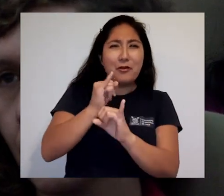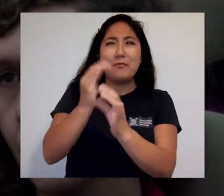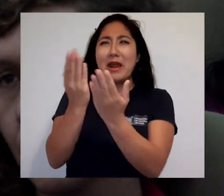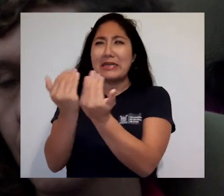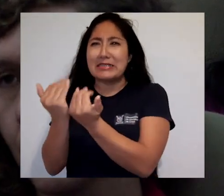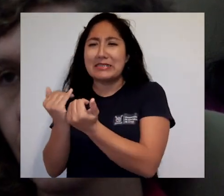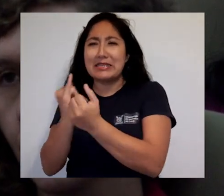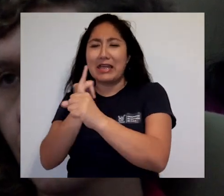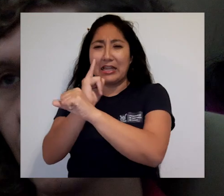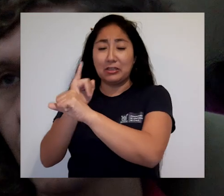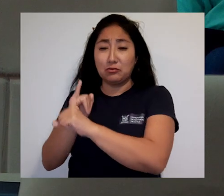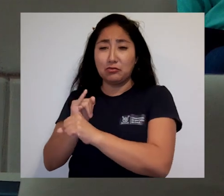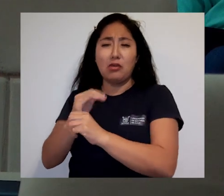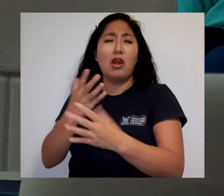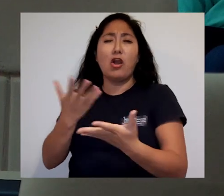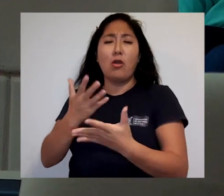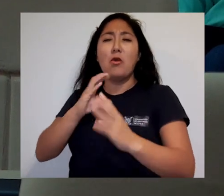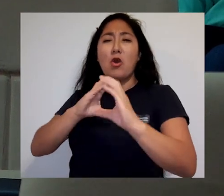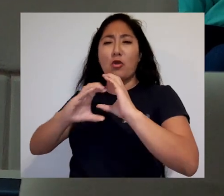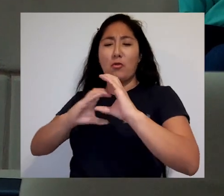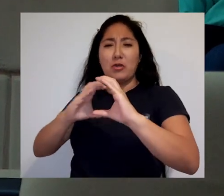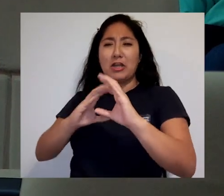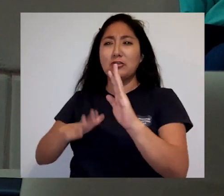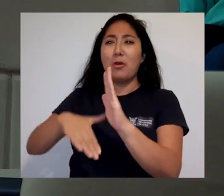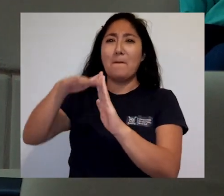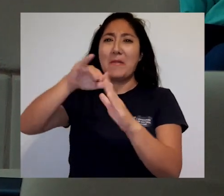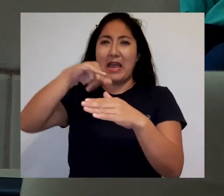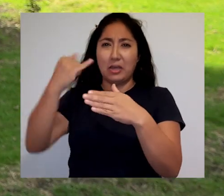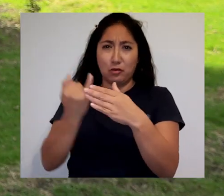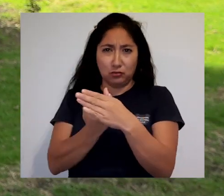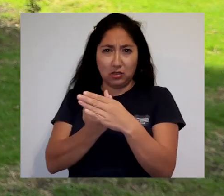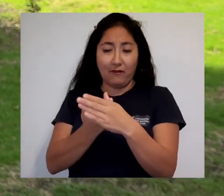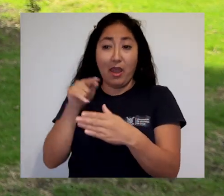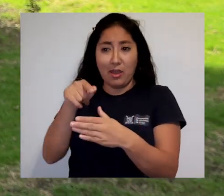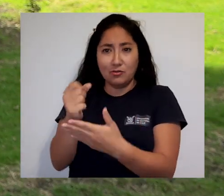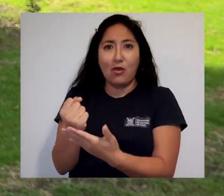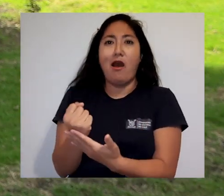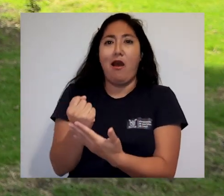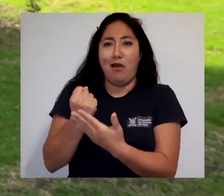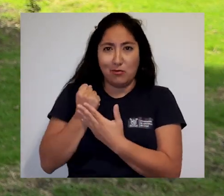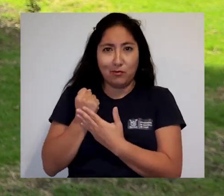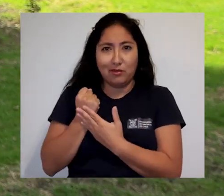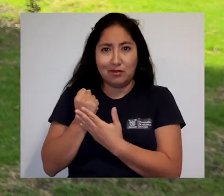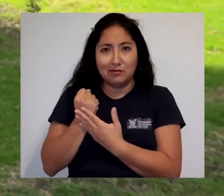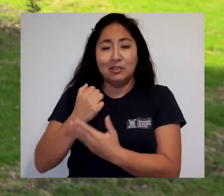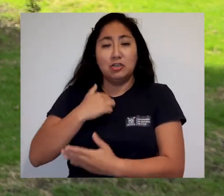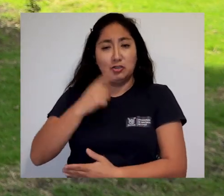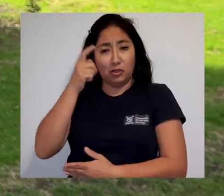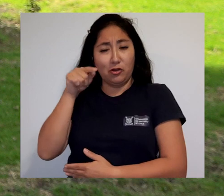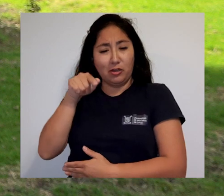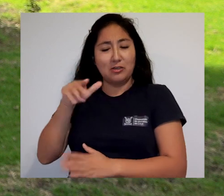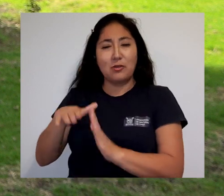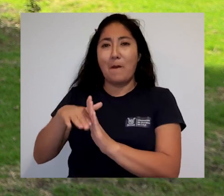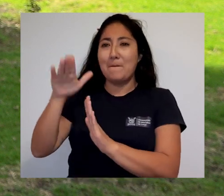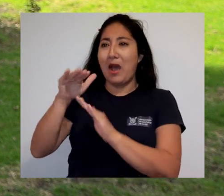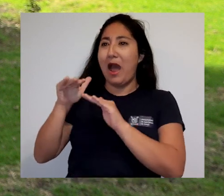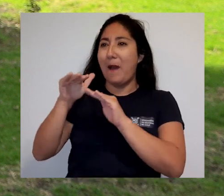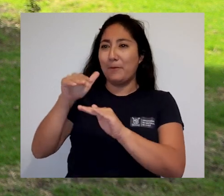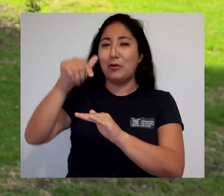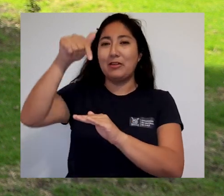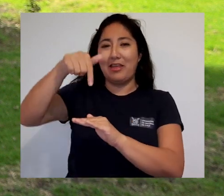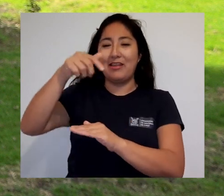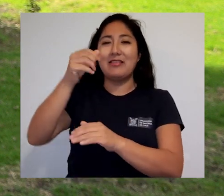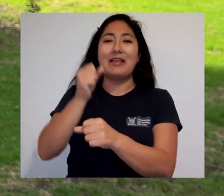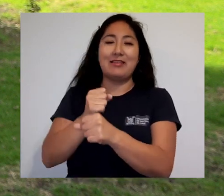las necesidades institucionales de una comunicación más inclusiva ciertamente nos ayudan. Yo creo que ese es el principal aporte de nuestro